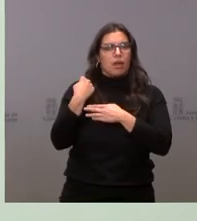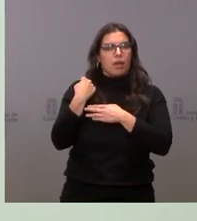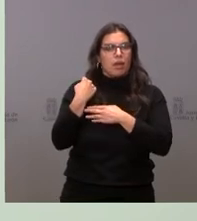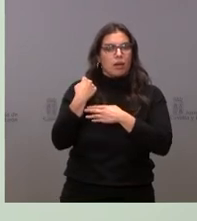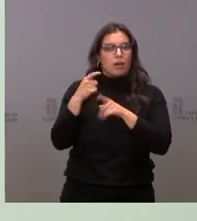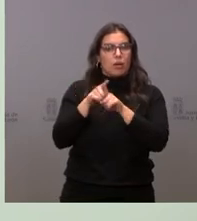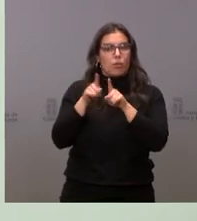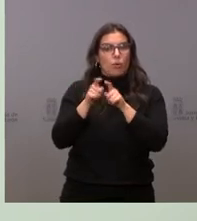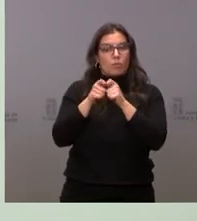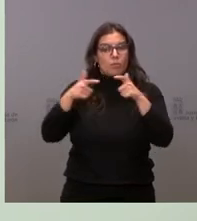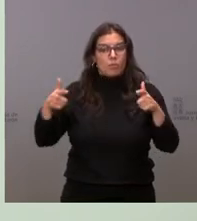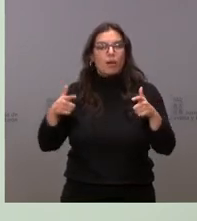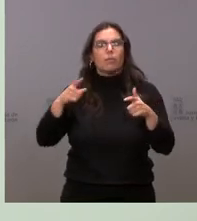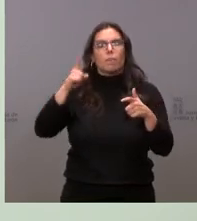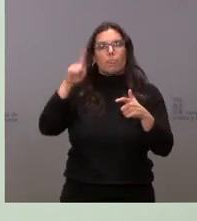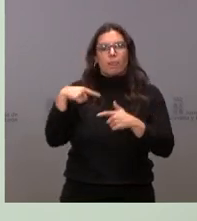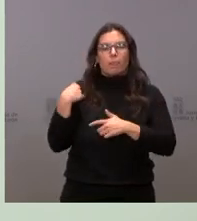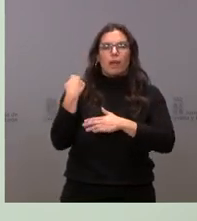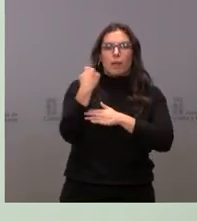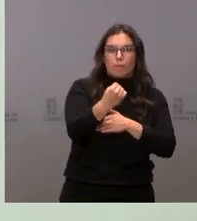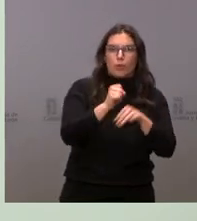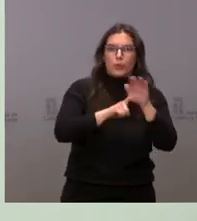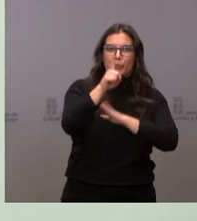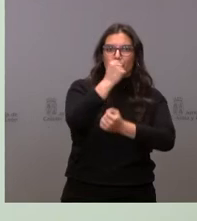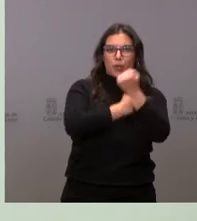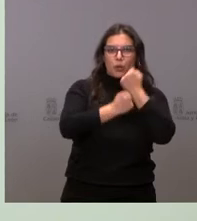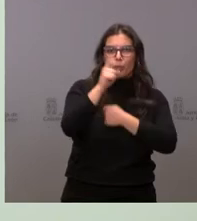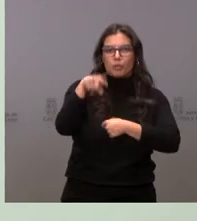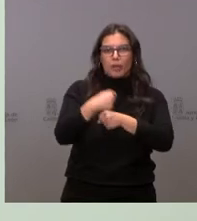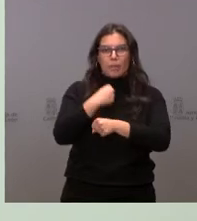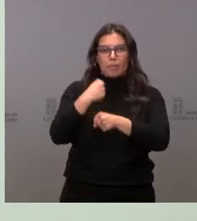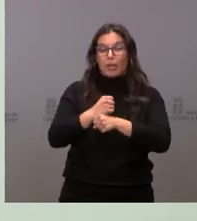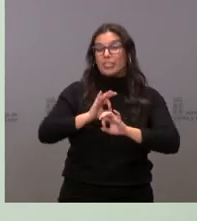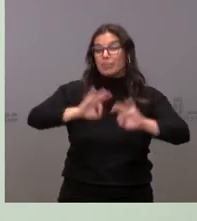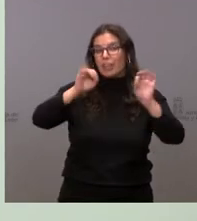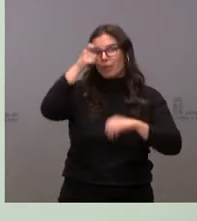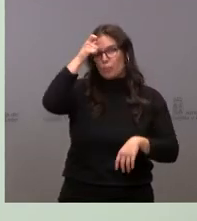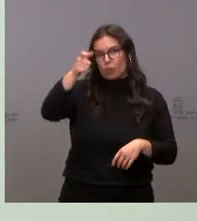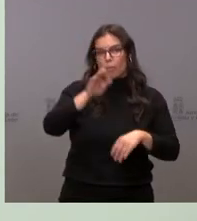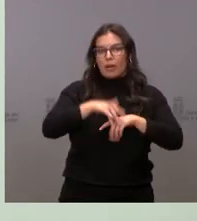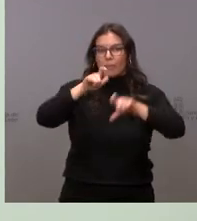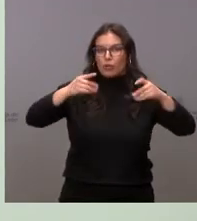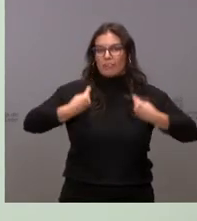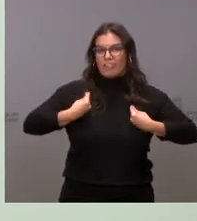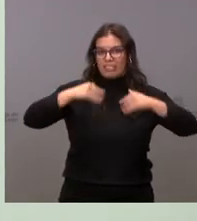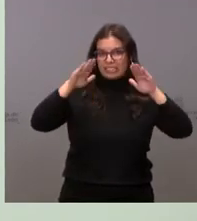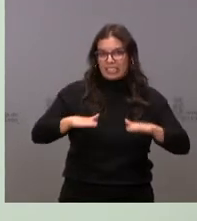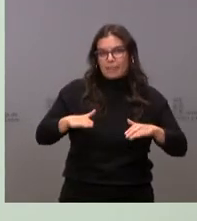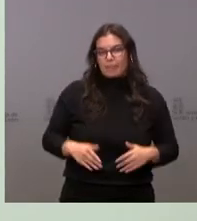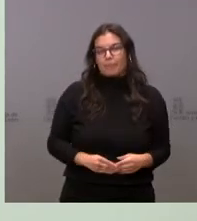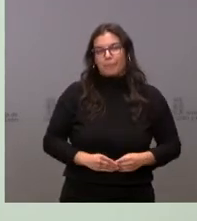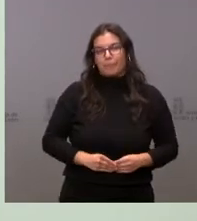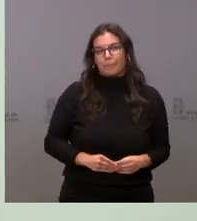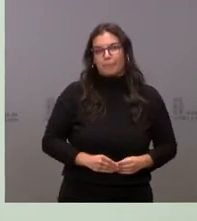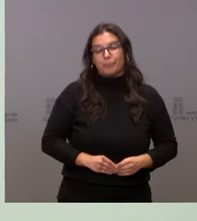económico y de empleo, especialmente en el mundo rural y de fijación de la población en el mundo rural. También